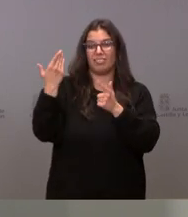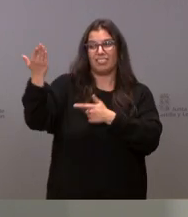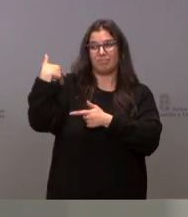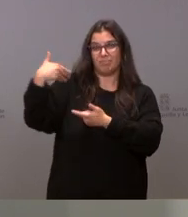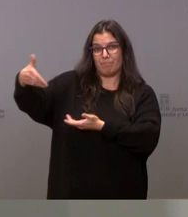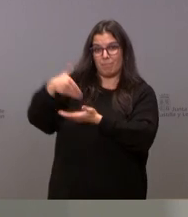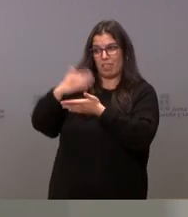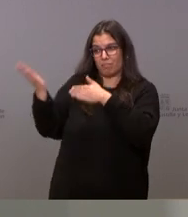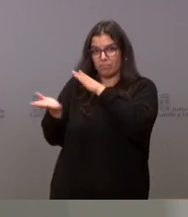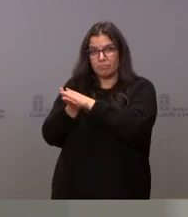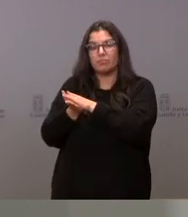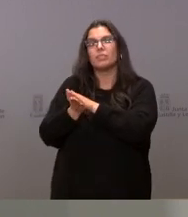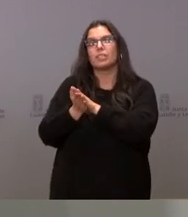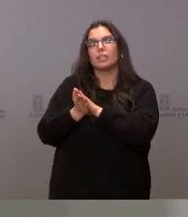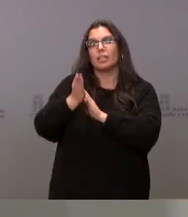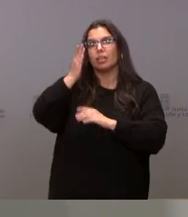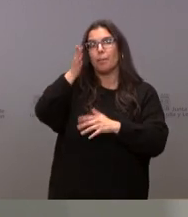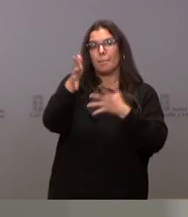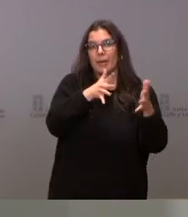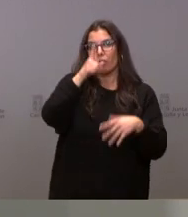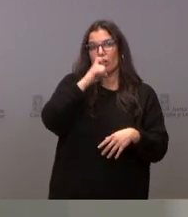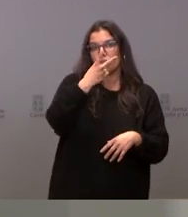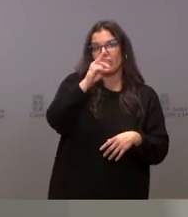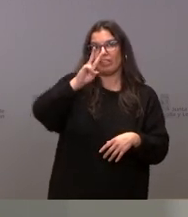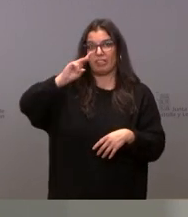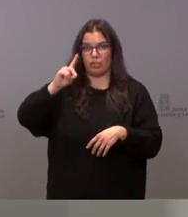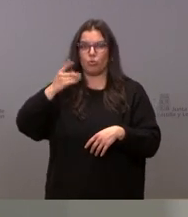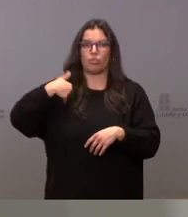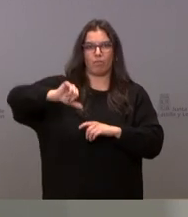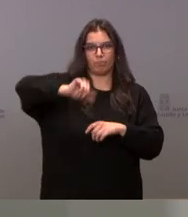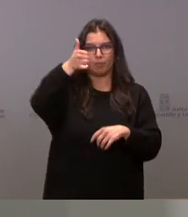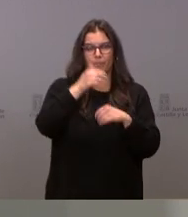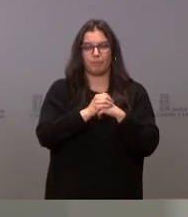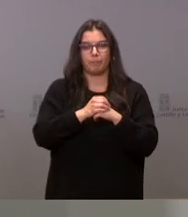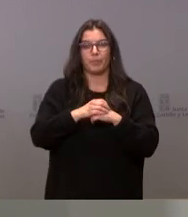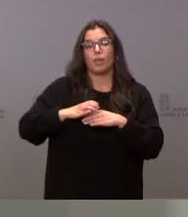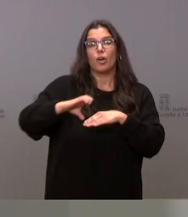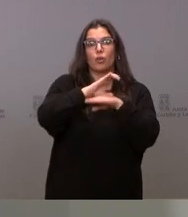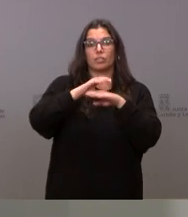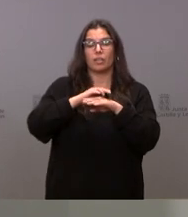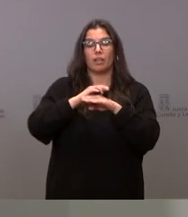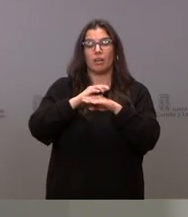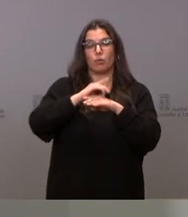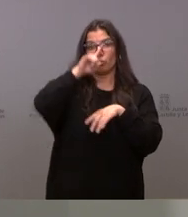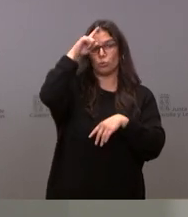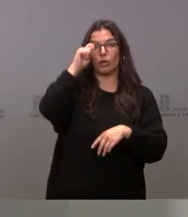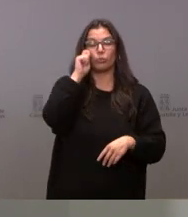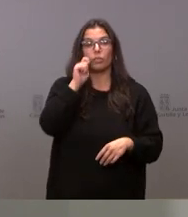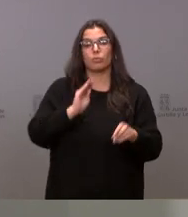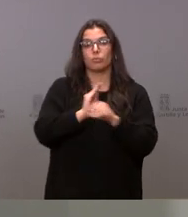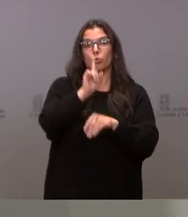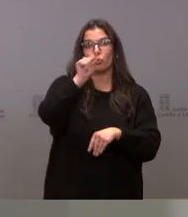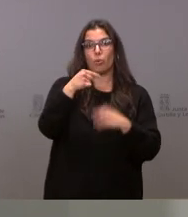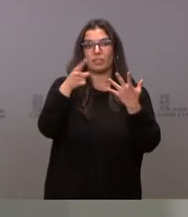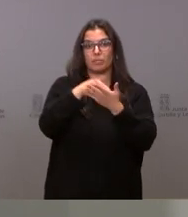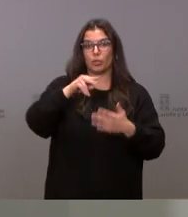en marzo de 2021. La Consejería de Cultura y Turismo destina 1,6 millones